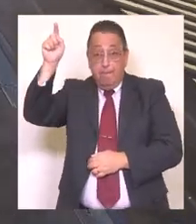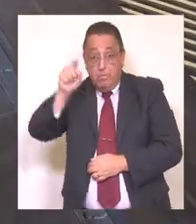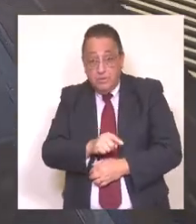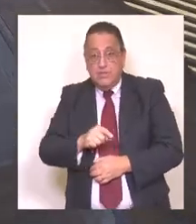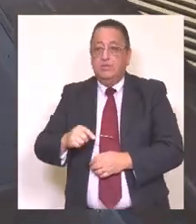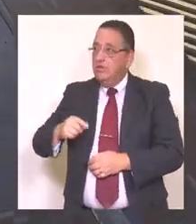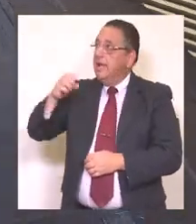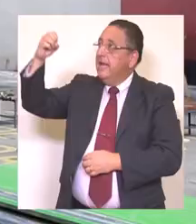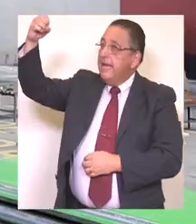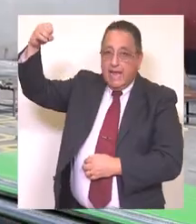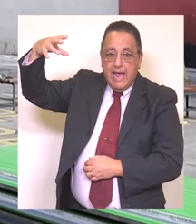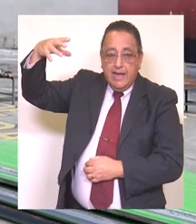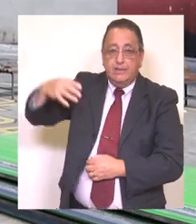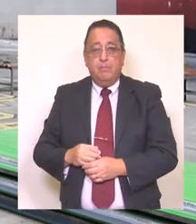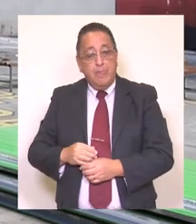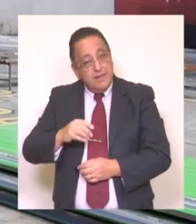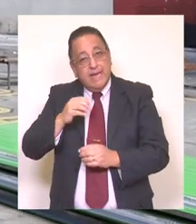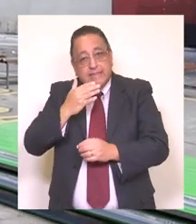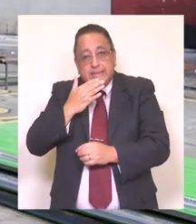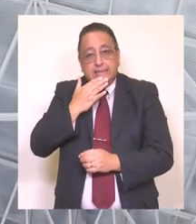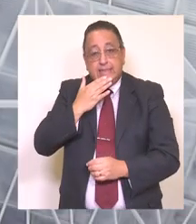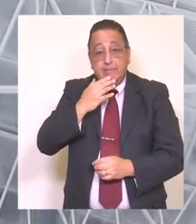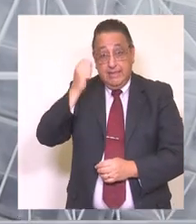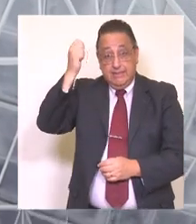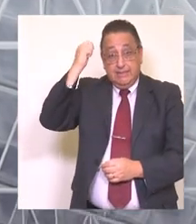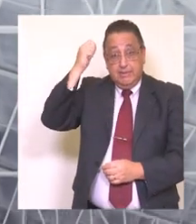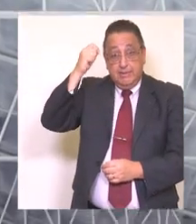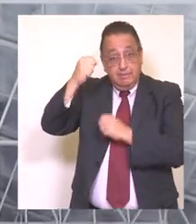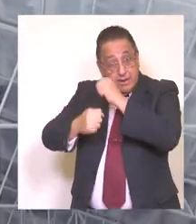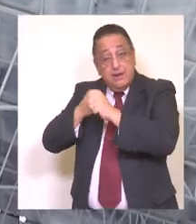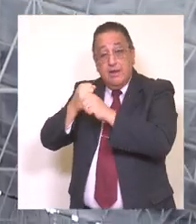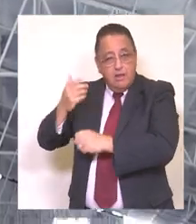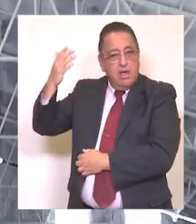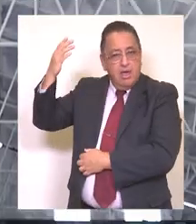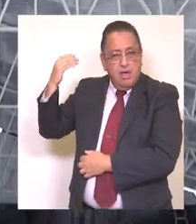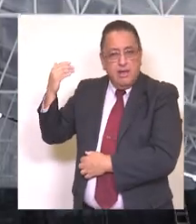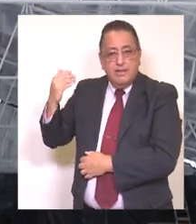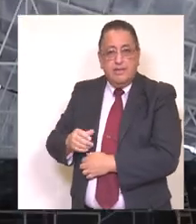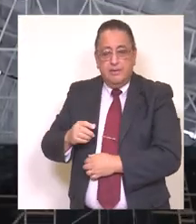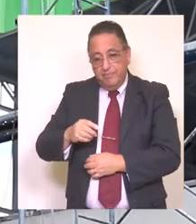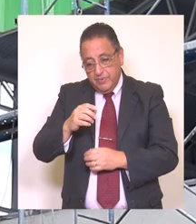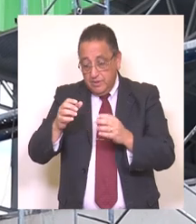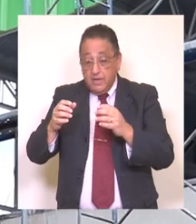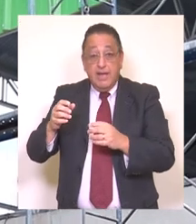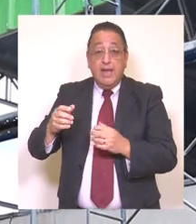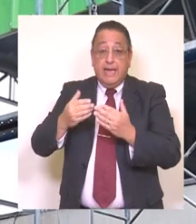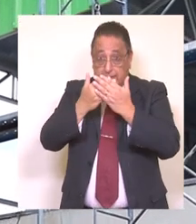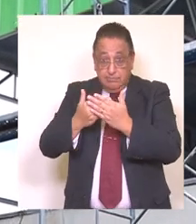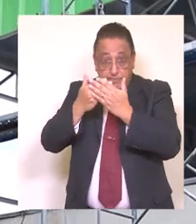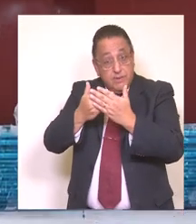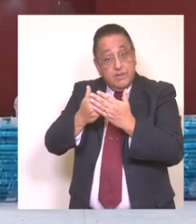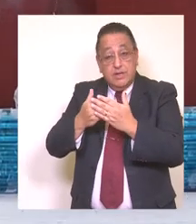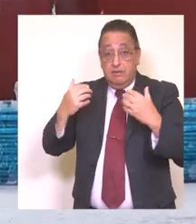de energía de dicho establecimiento. En septiembre del año pasado, anunciamos que, a través del Departamento de Educación, nos adjudicamos